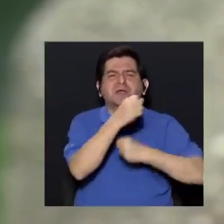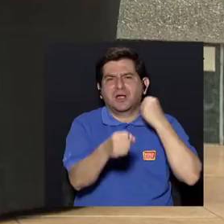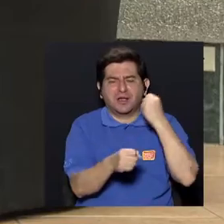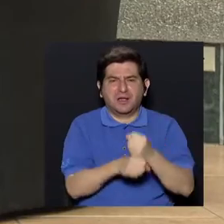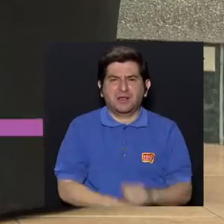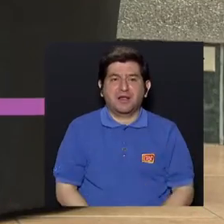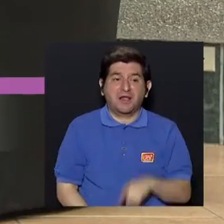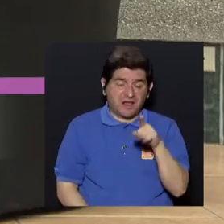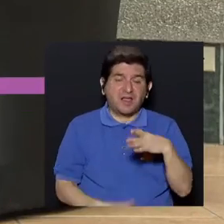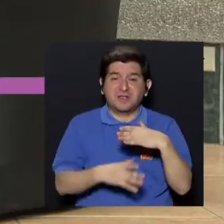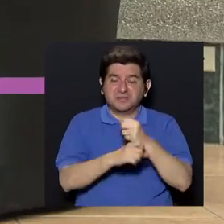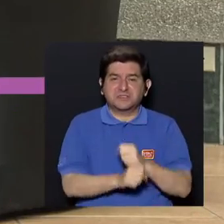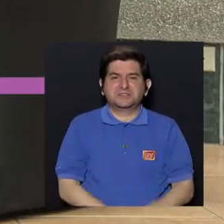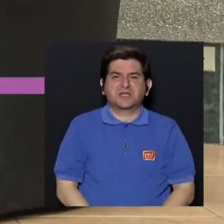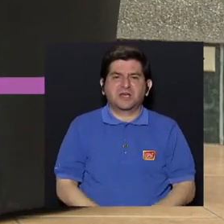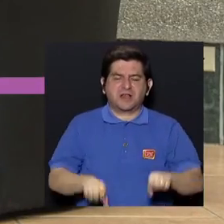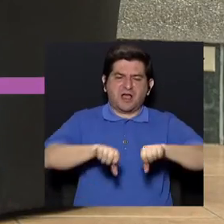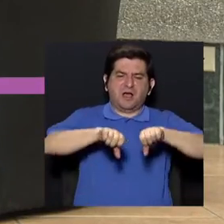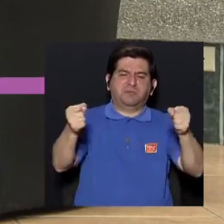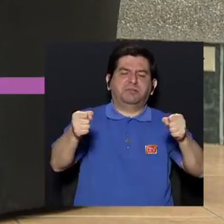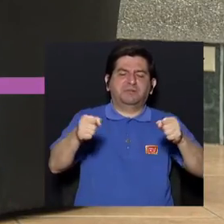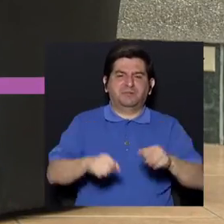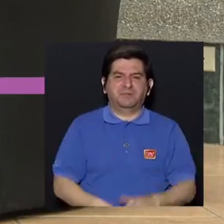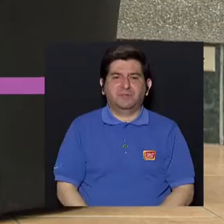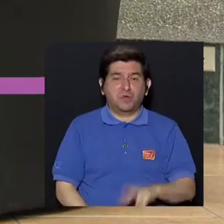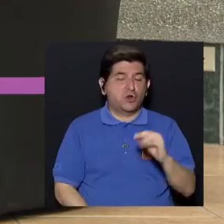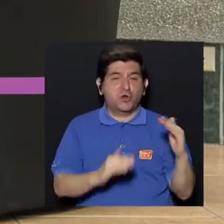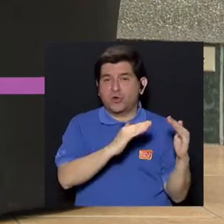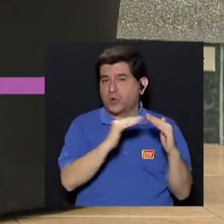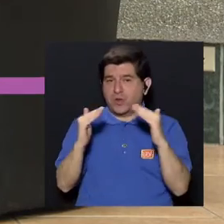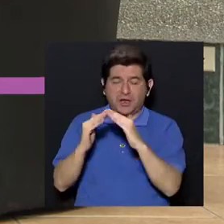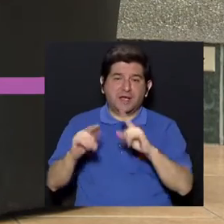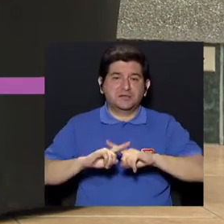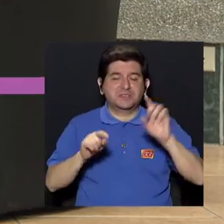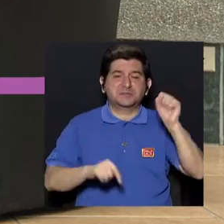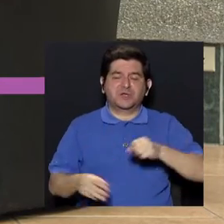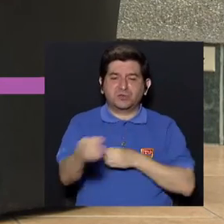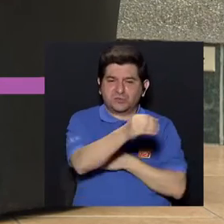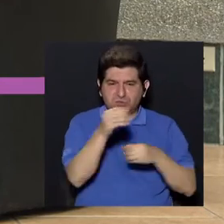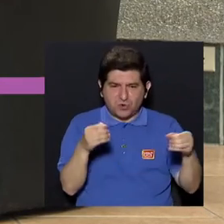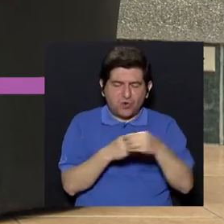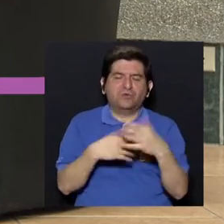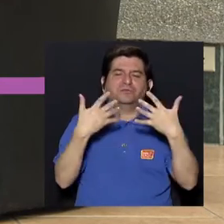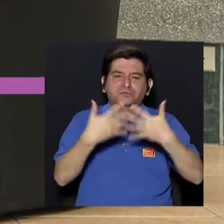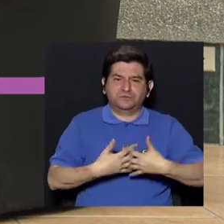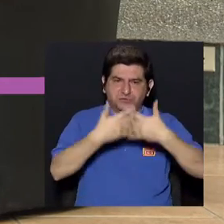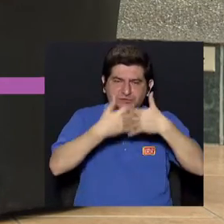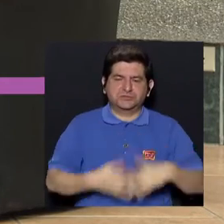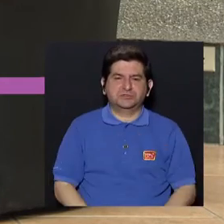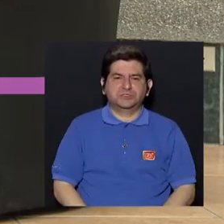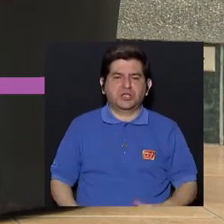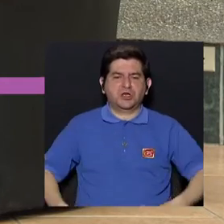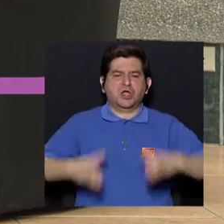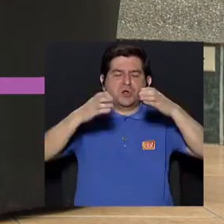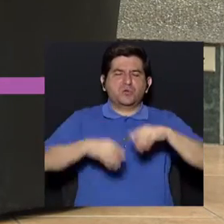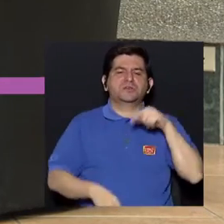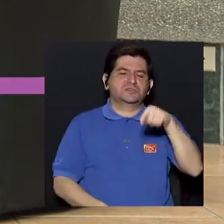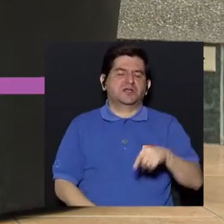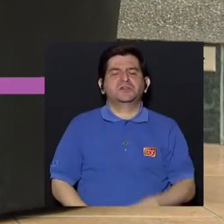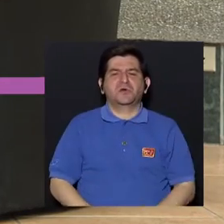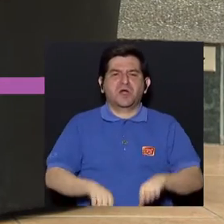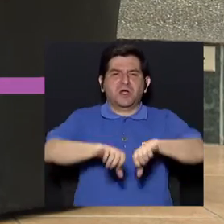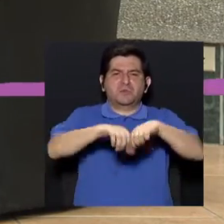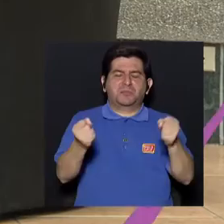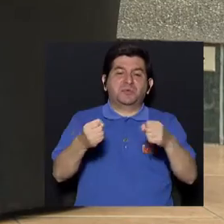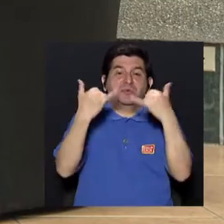años que eso era, ¿verdad? Bueno, se quebraban, tal vez no en las casas, pero sí en oficinas o en industrias, a un estañón y ahí los quebraban y